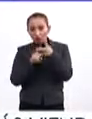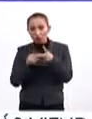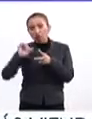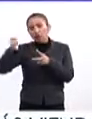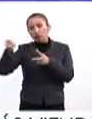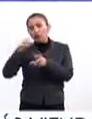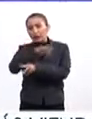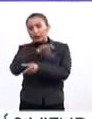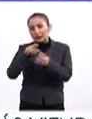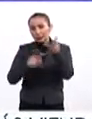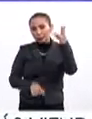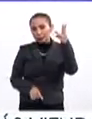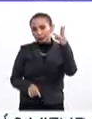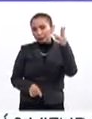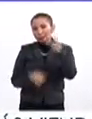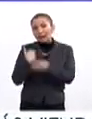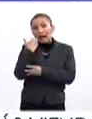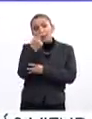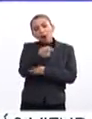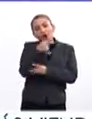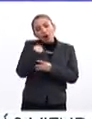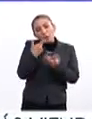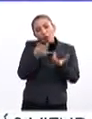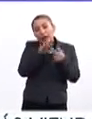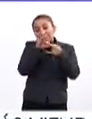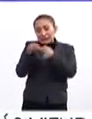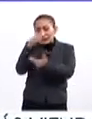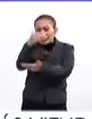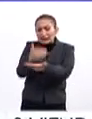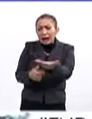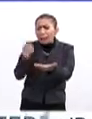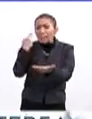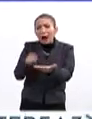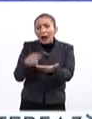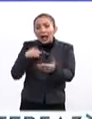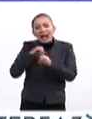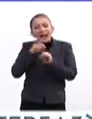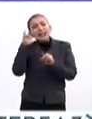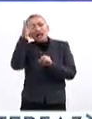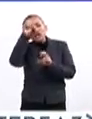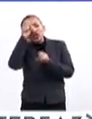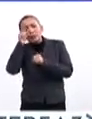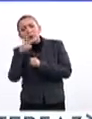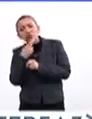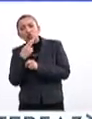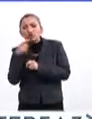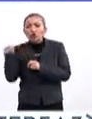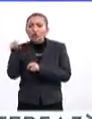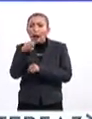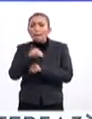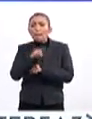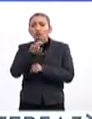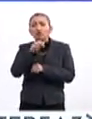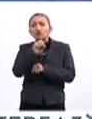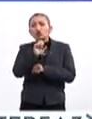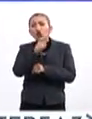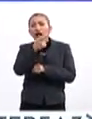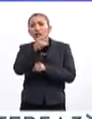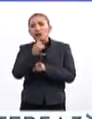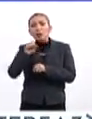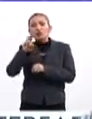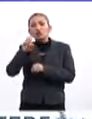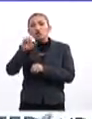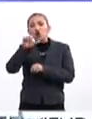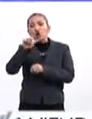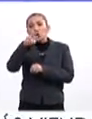y otro es el diseñador. La intención detrás de esta guía va más allá de entender los conceptos y aplicaciones de la museografía y la